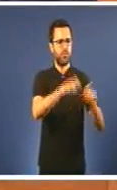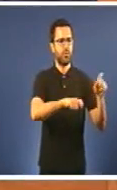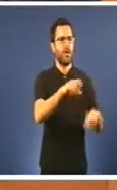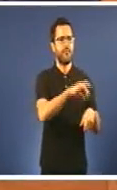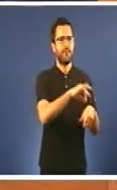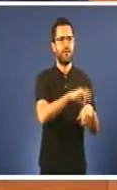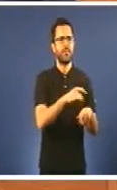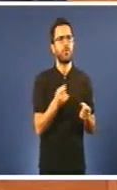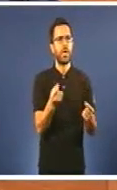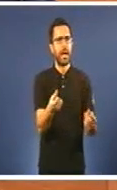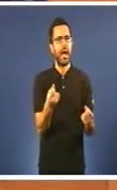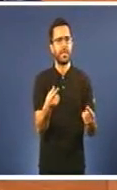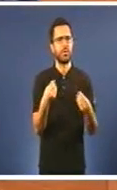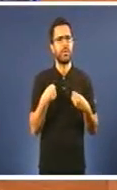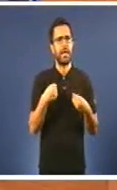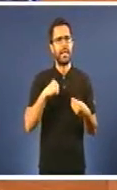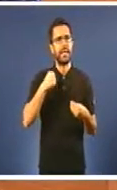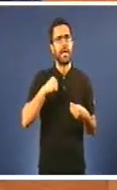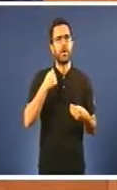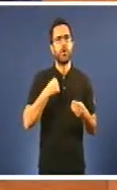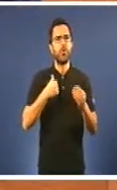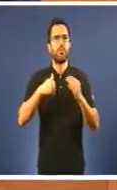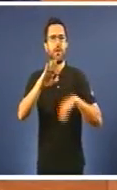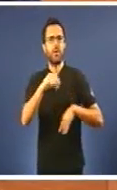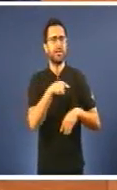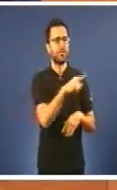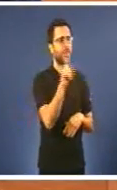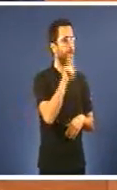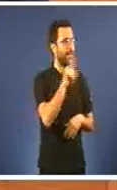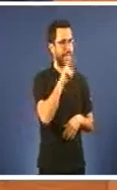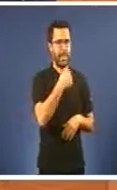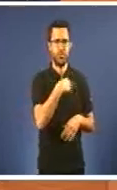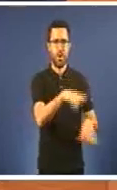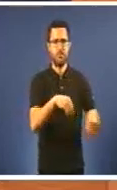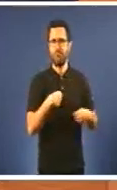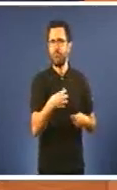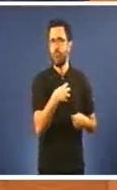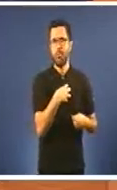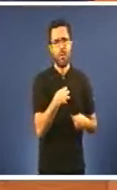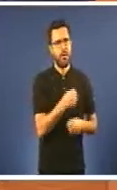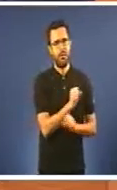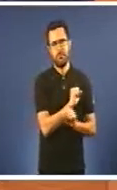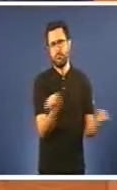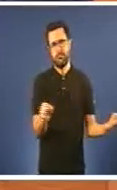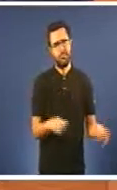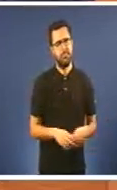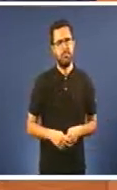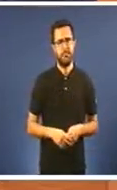sanitario Señoría, eso é unha insidia que non lle podo aceptar Señorías, agora